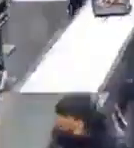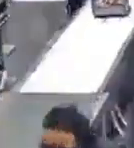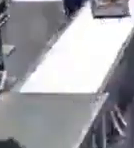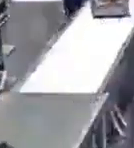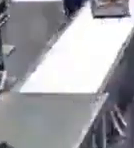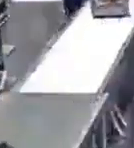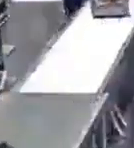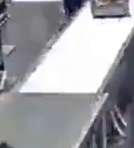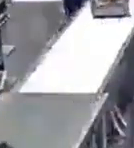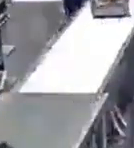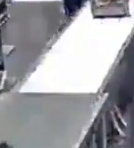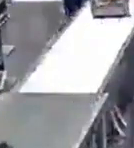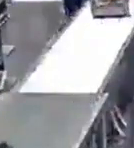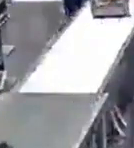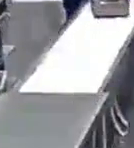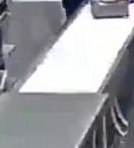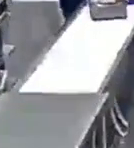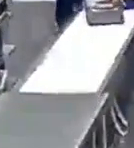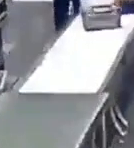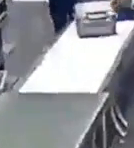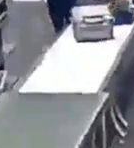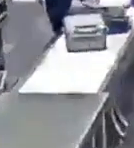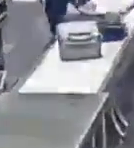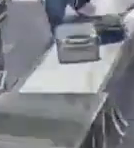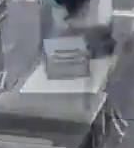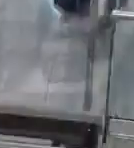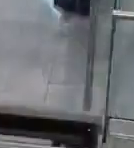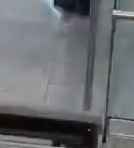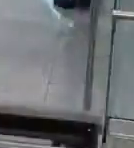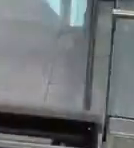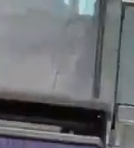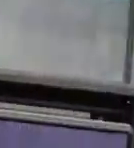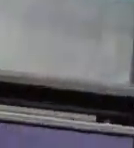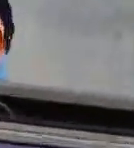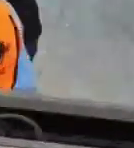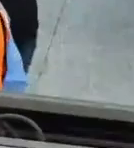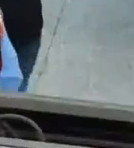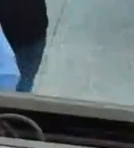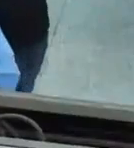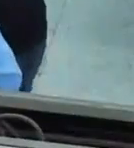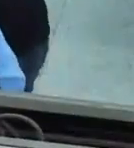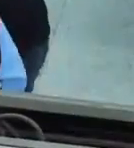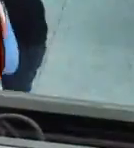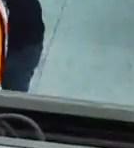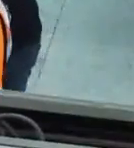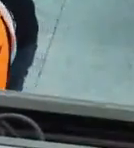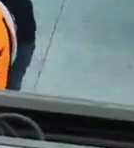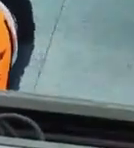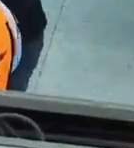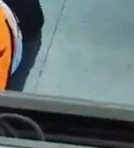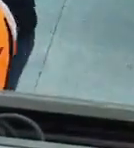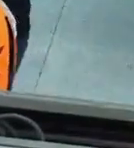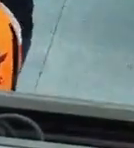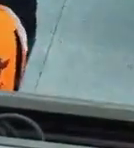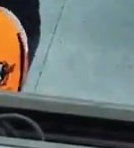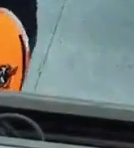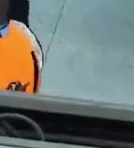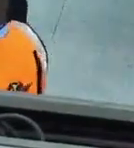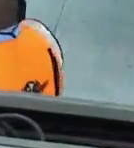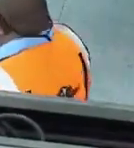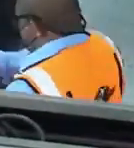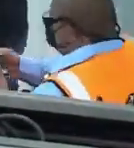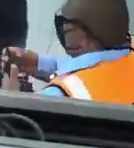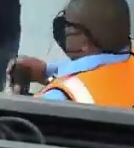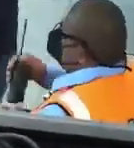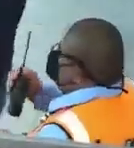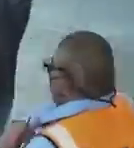cómo agarra y se lleva una laptop y sale, se le localiza, se le dice, por